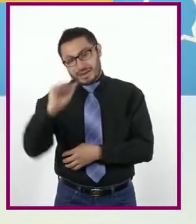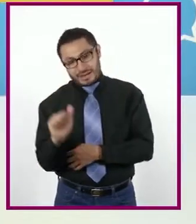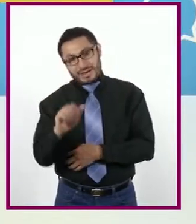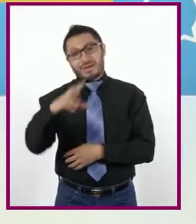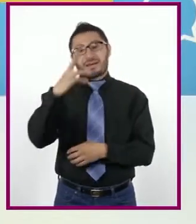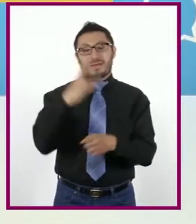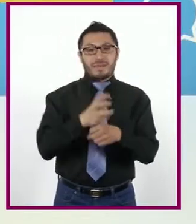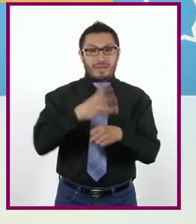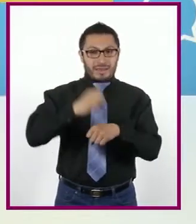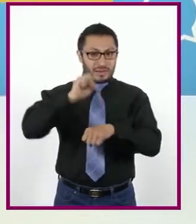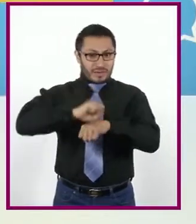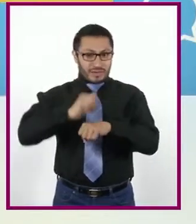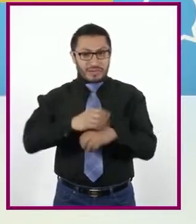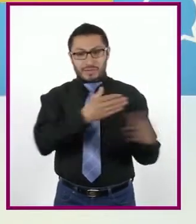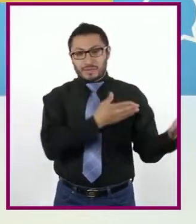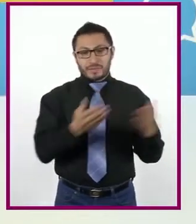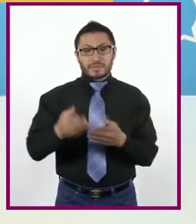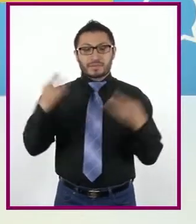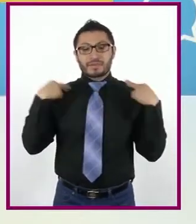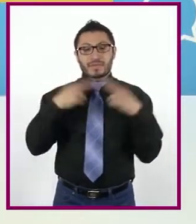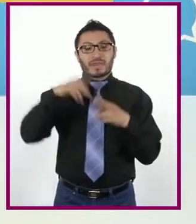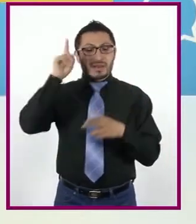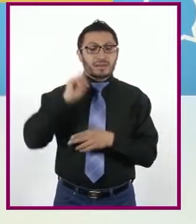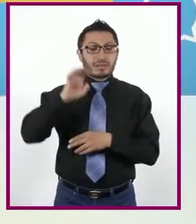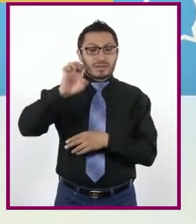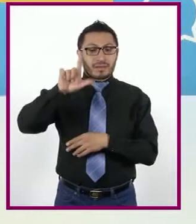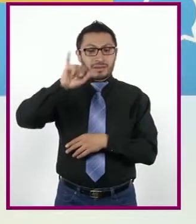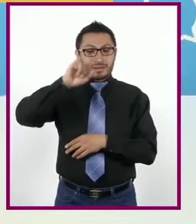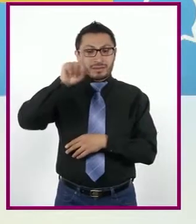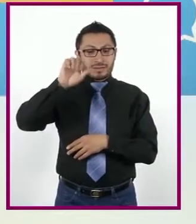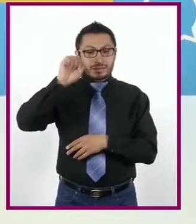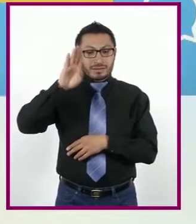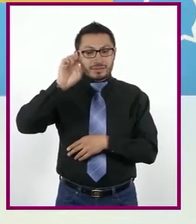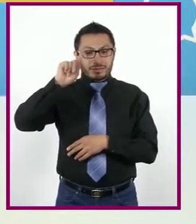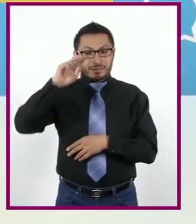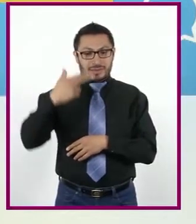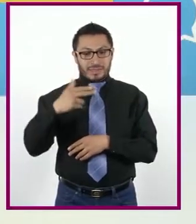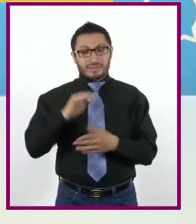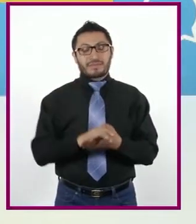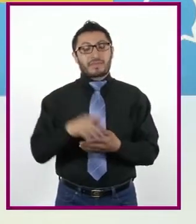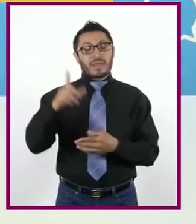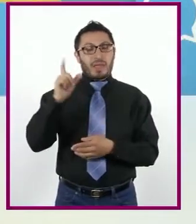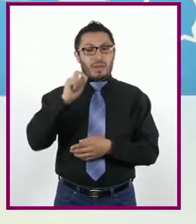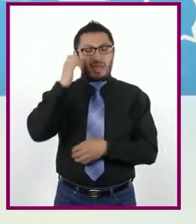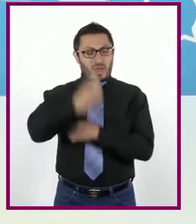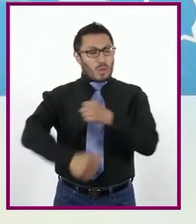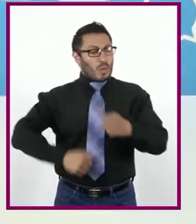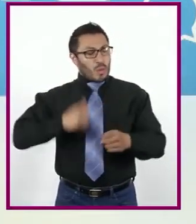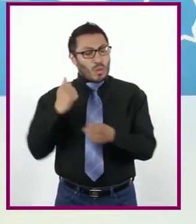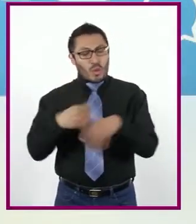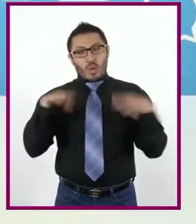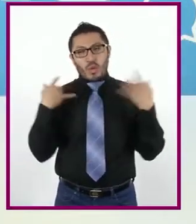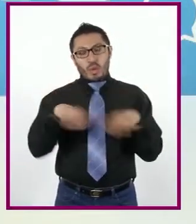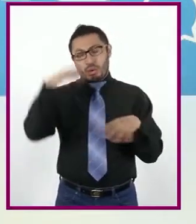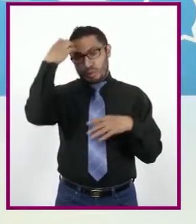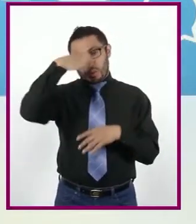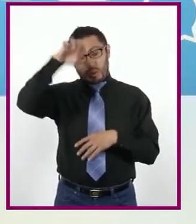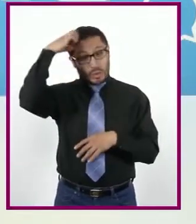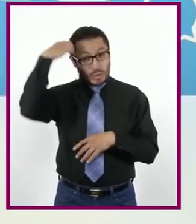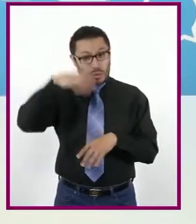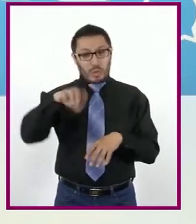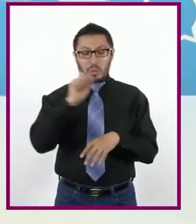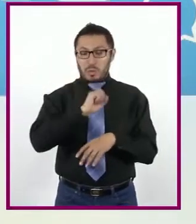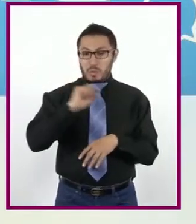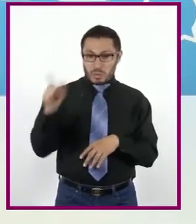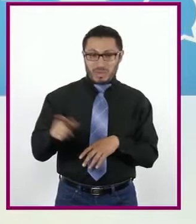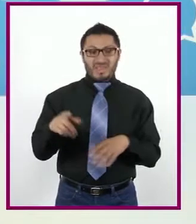Elizabeth Velázquez Campos. Es egresada de la Escuela Normal Superior de México. Tiene 20 años de experiencia impartiendo la asignatura de